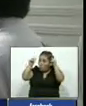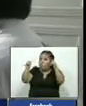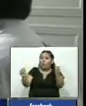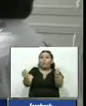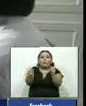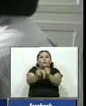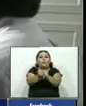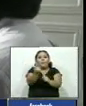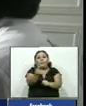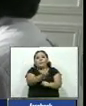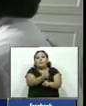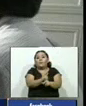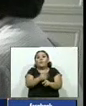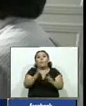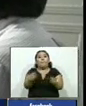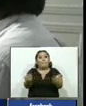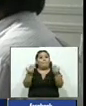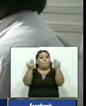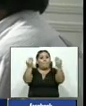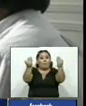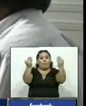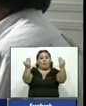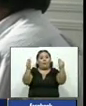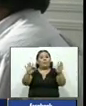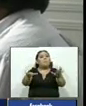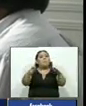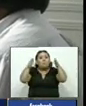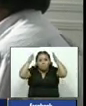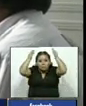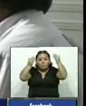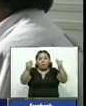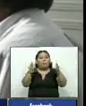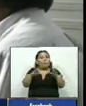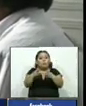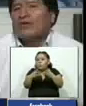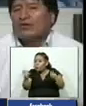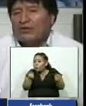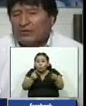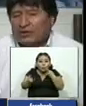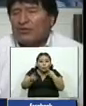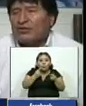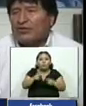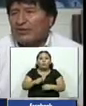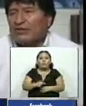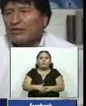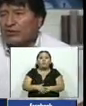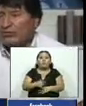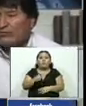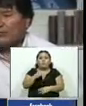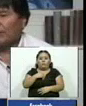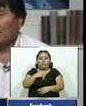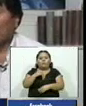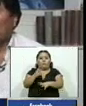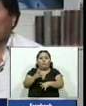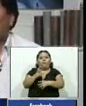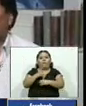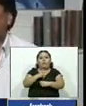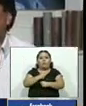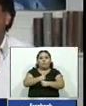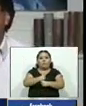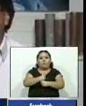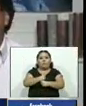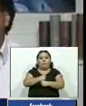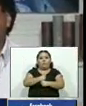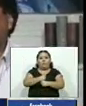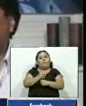junto con el Papa Francisco como mediador para resolver la crisis política en su país yo tengo mucha confianza en la ONU porque